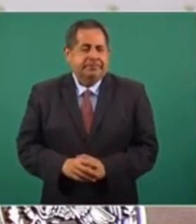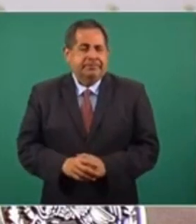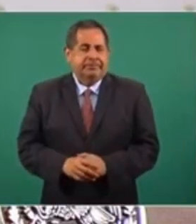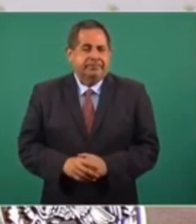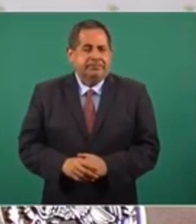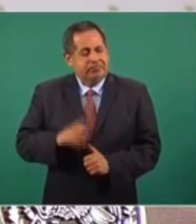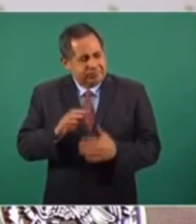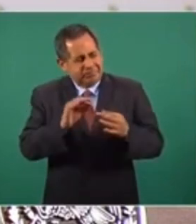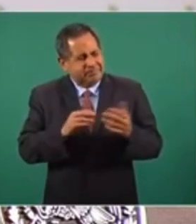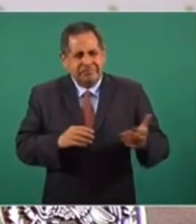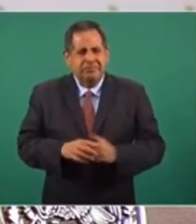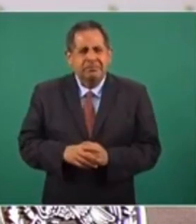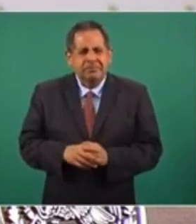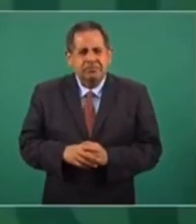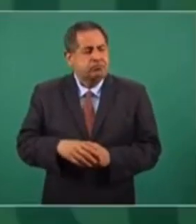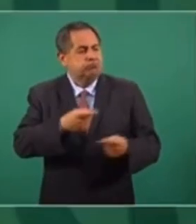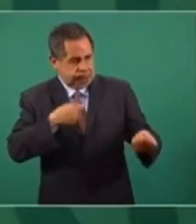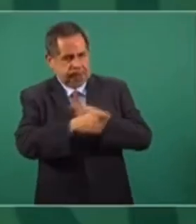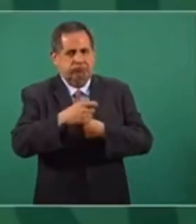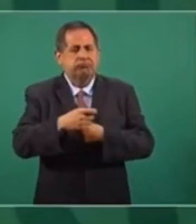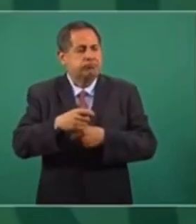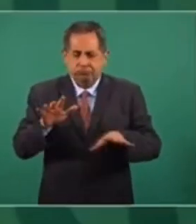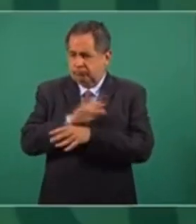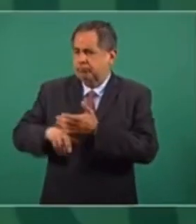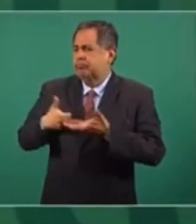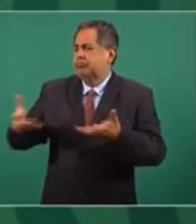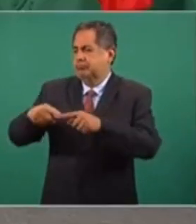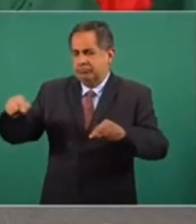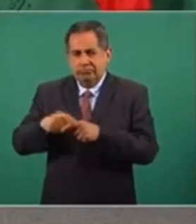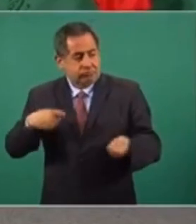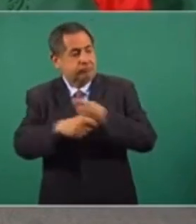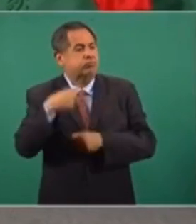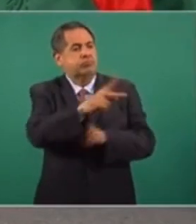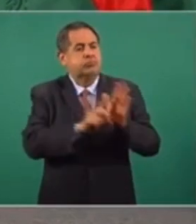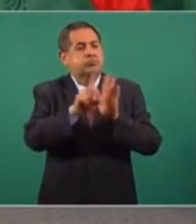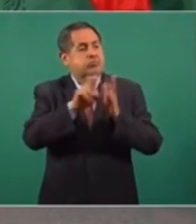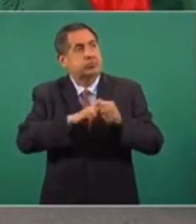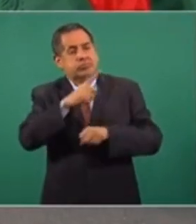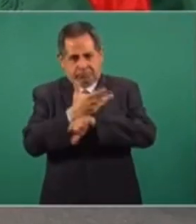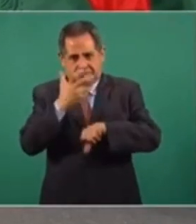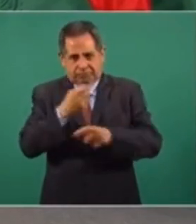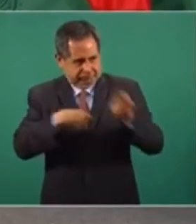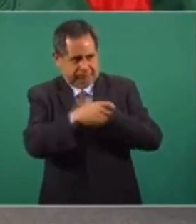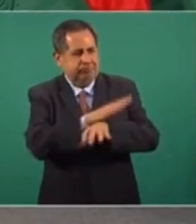Estoy a punto de decirle, bueno, ver, te cambio la plusvalía que va a tener el terreno por tu departamento en Estados Unidos.